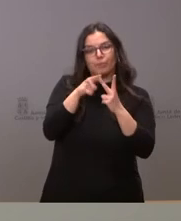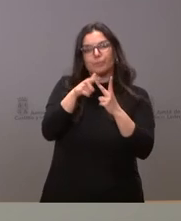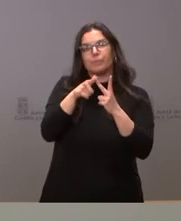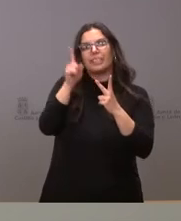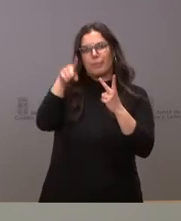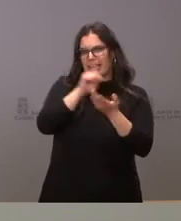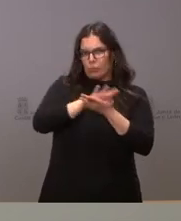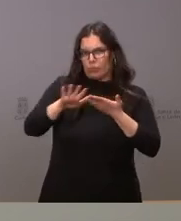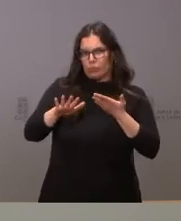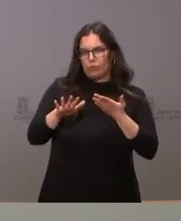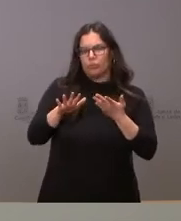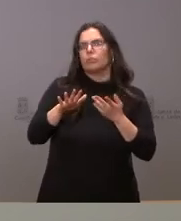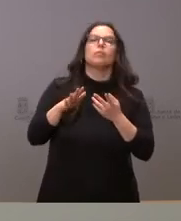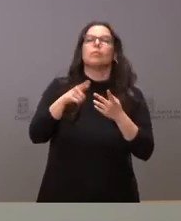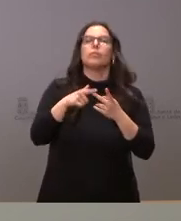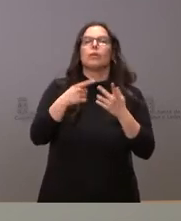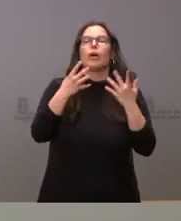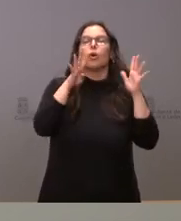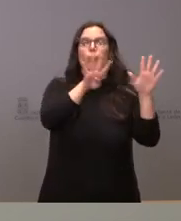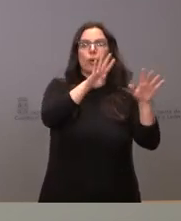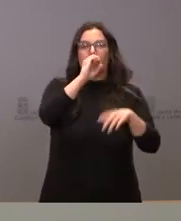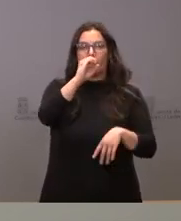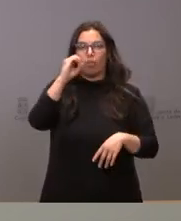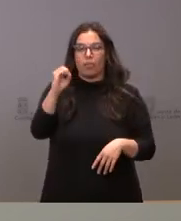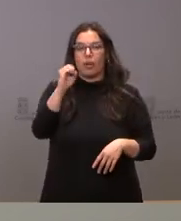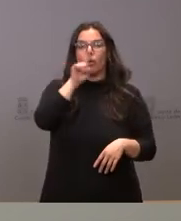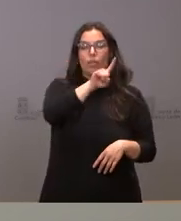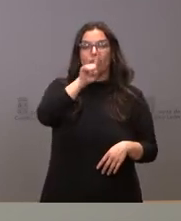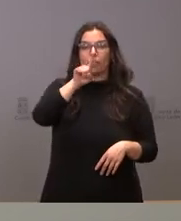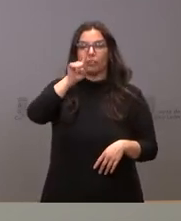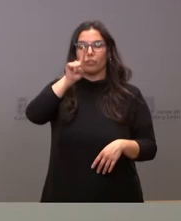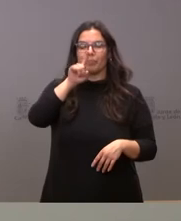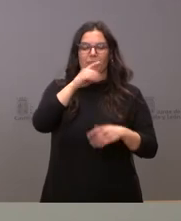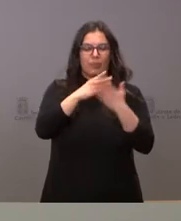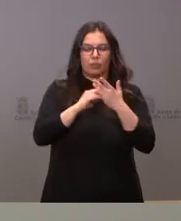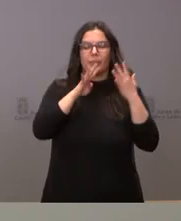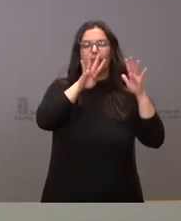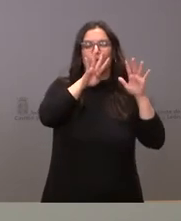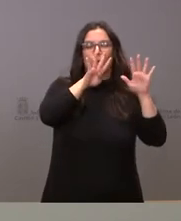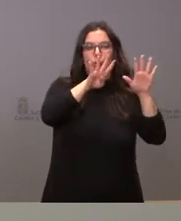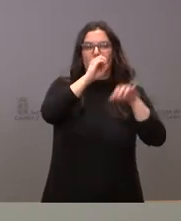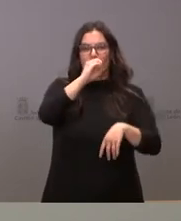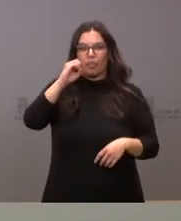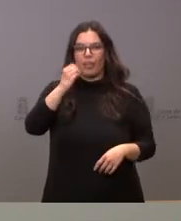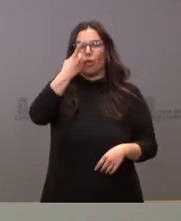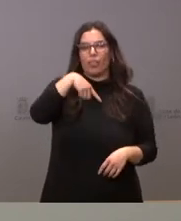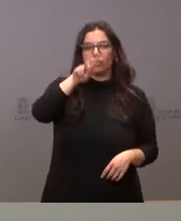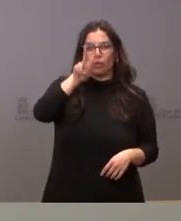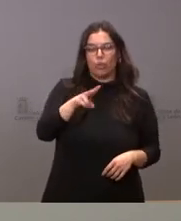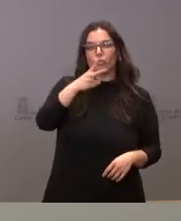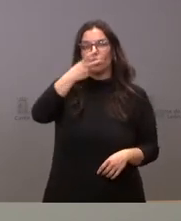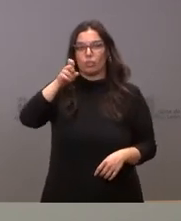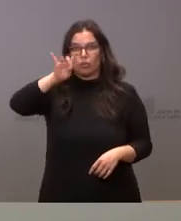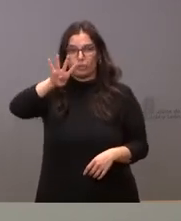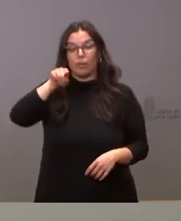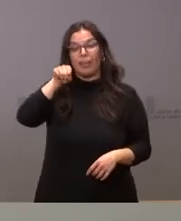gratuito, el 900-102-214, en el que se van a recoger los ofrecimientos de acogimiento